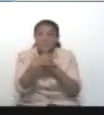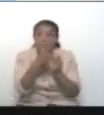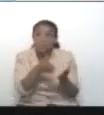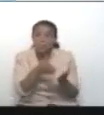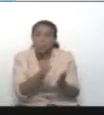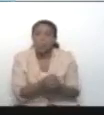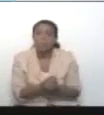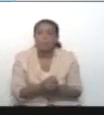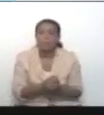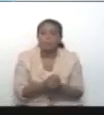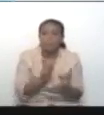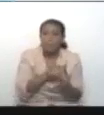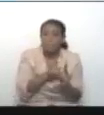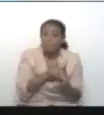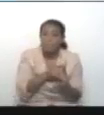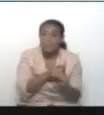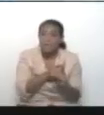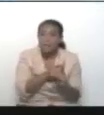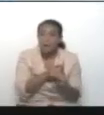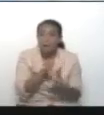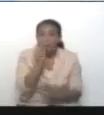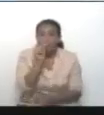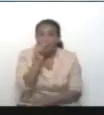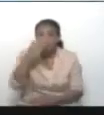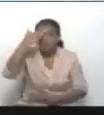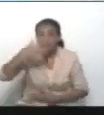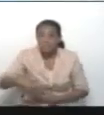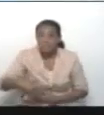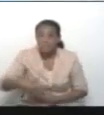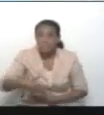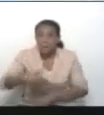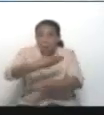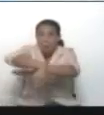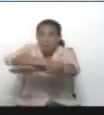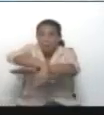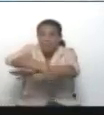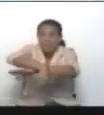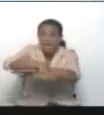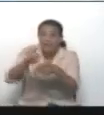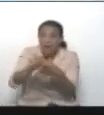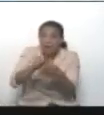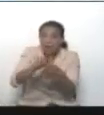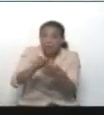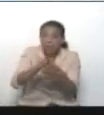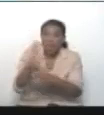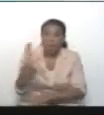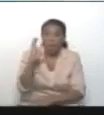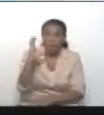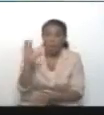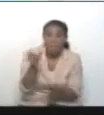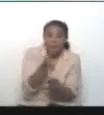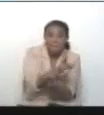es de un oficial que es captado en la frontera con Colombia, donde vive él y su familia.